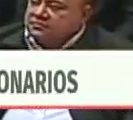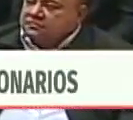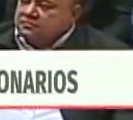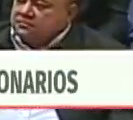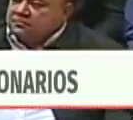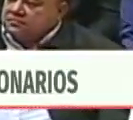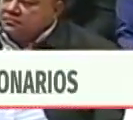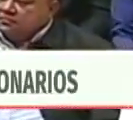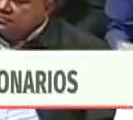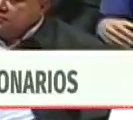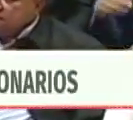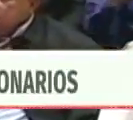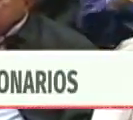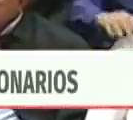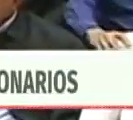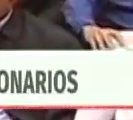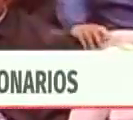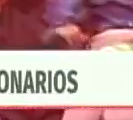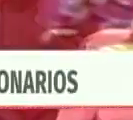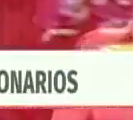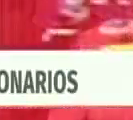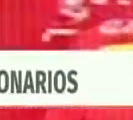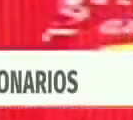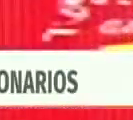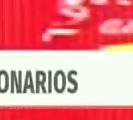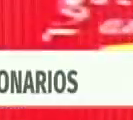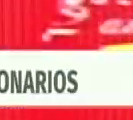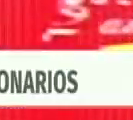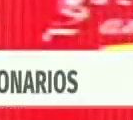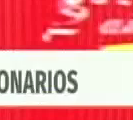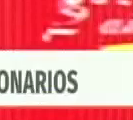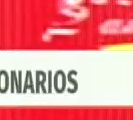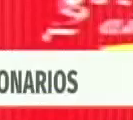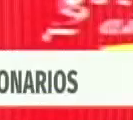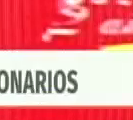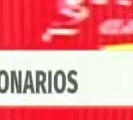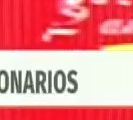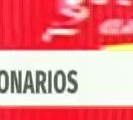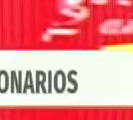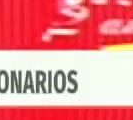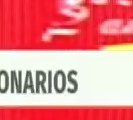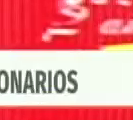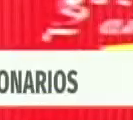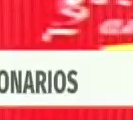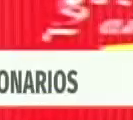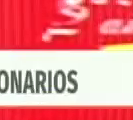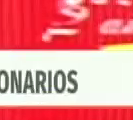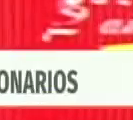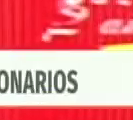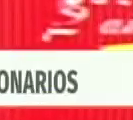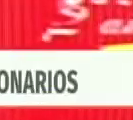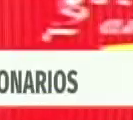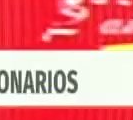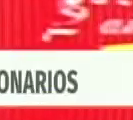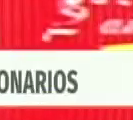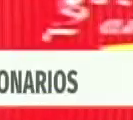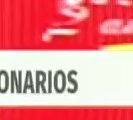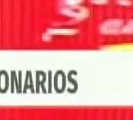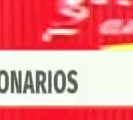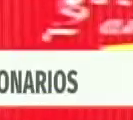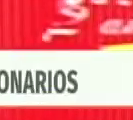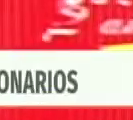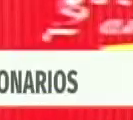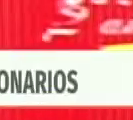uno de nuestros municipios y a nivel nacional. Y bueno, ha sido toda una escuela. sido toda una escuela. Y yo quisiera, en nombre de todos los